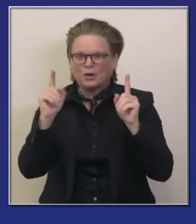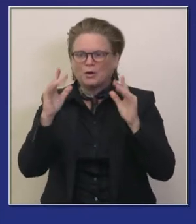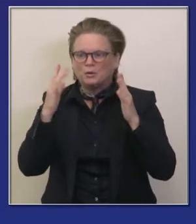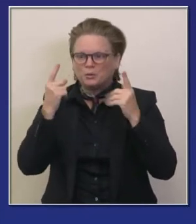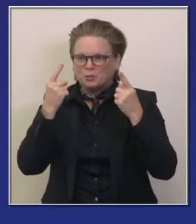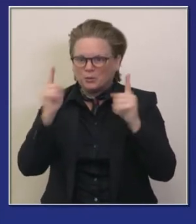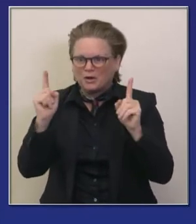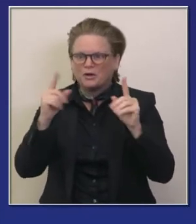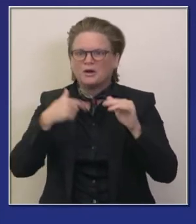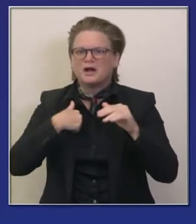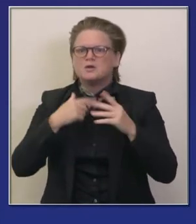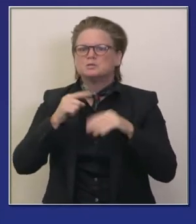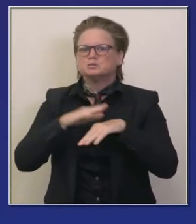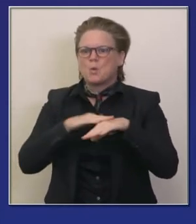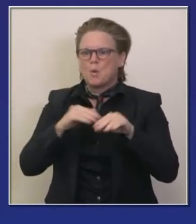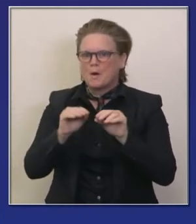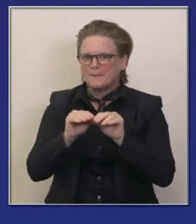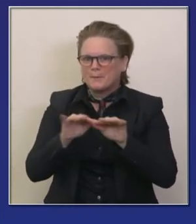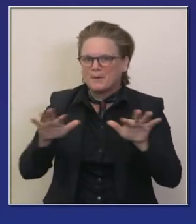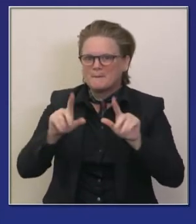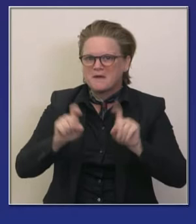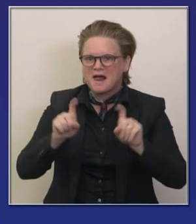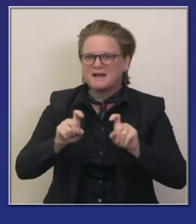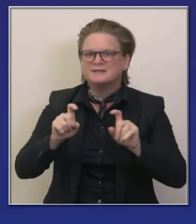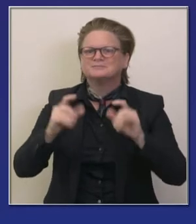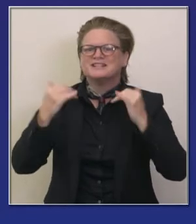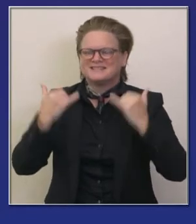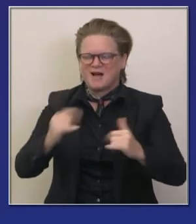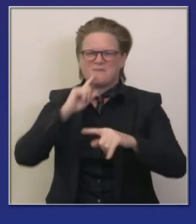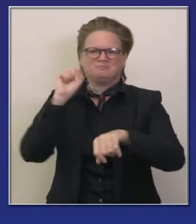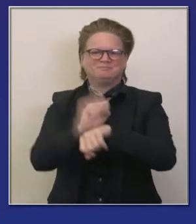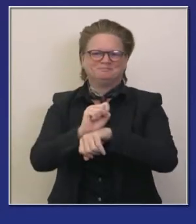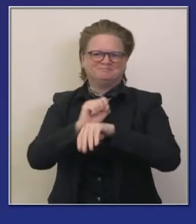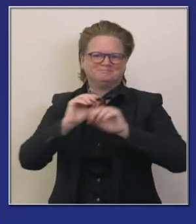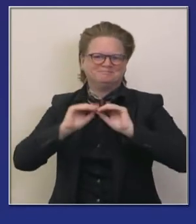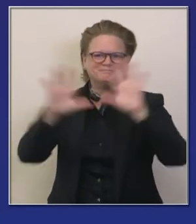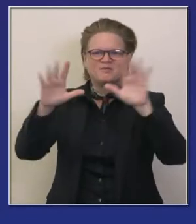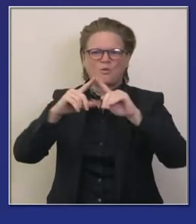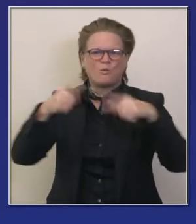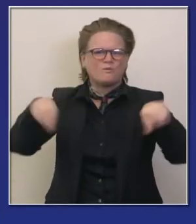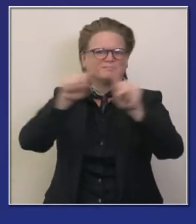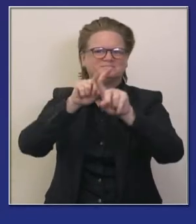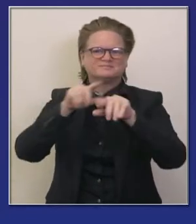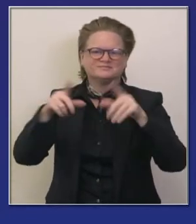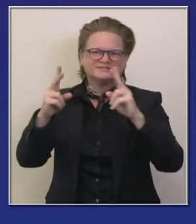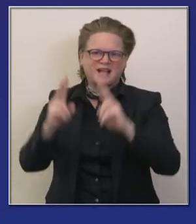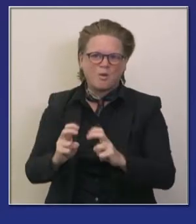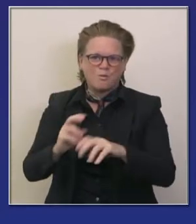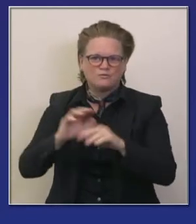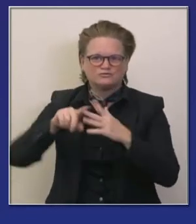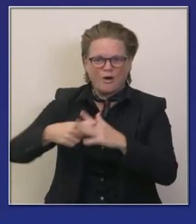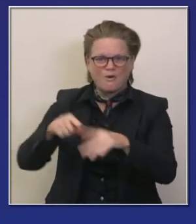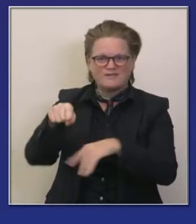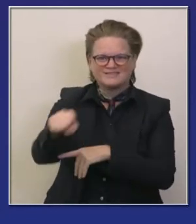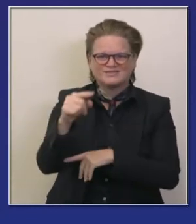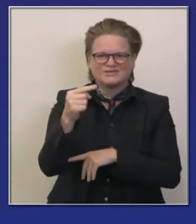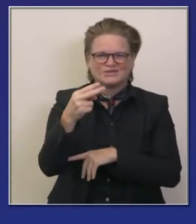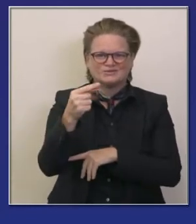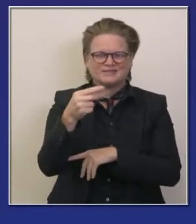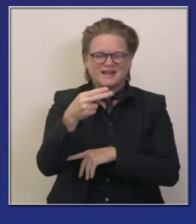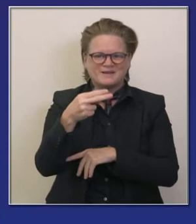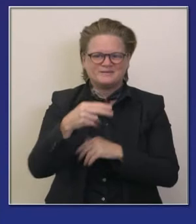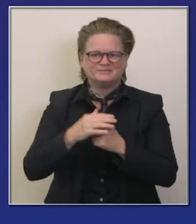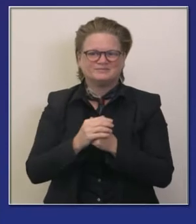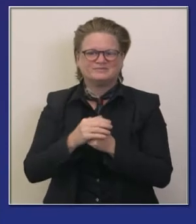desde septiembre hemos estado ocupados preparando esto comenzando este programa